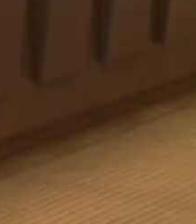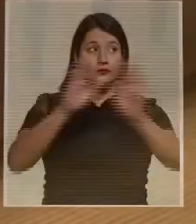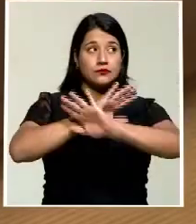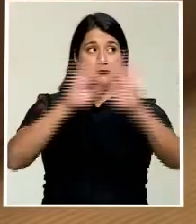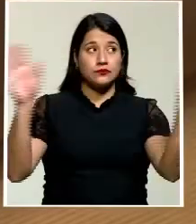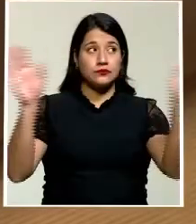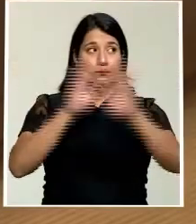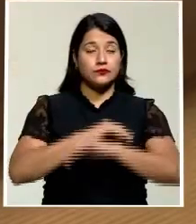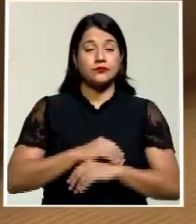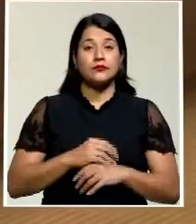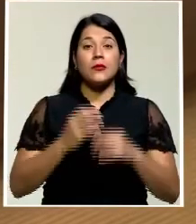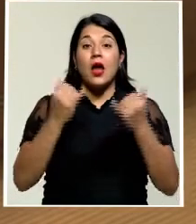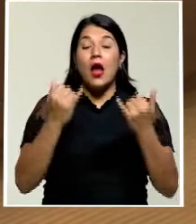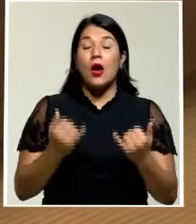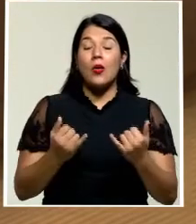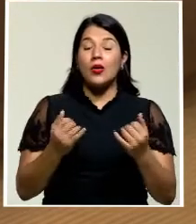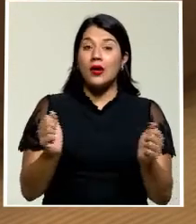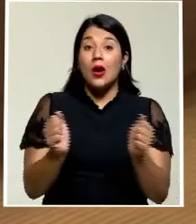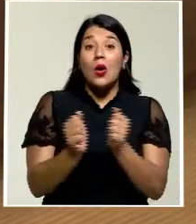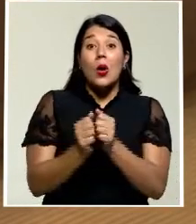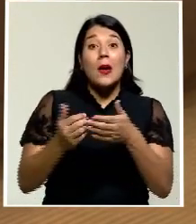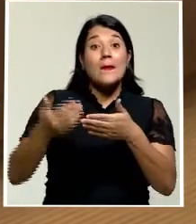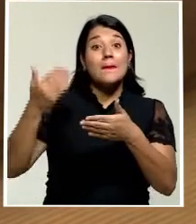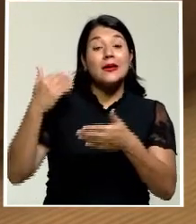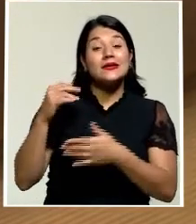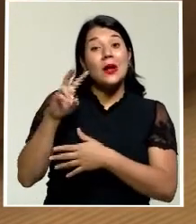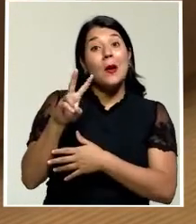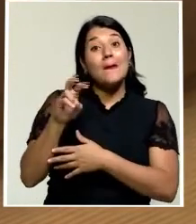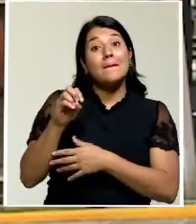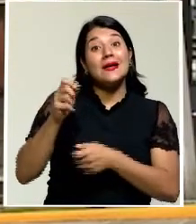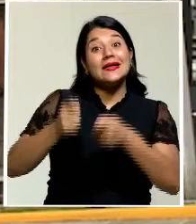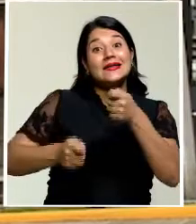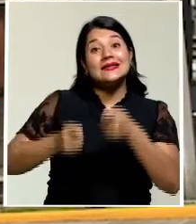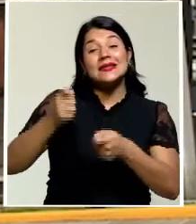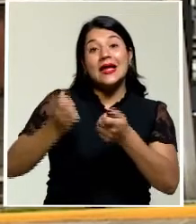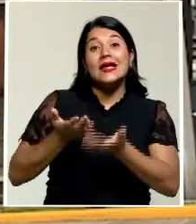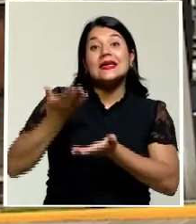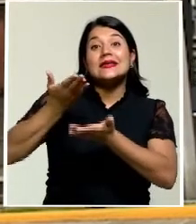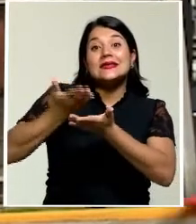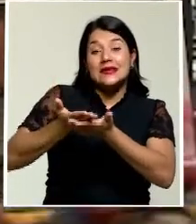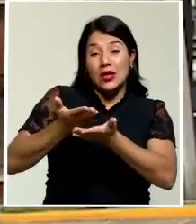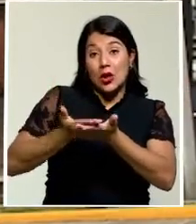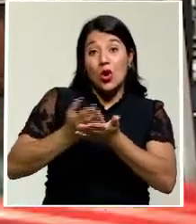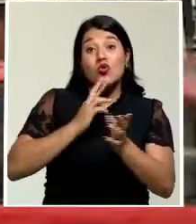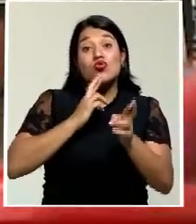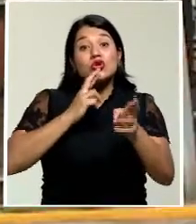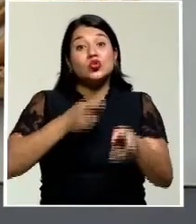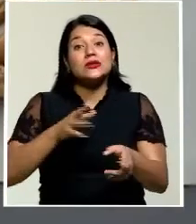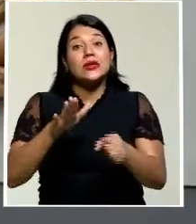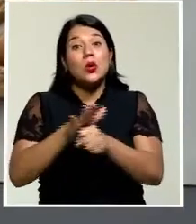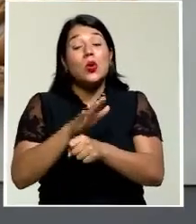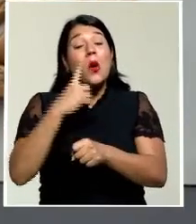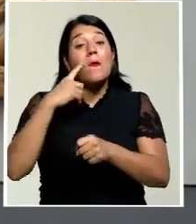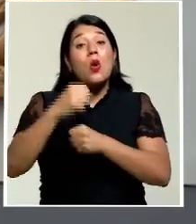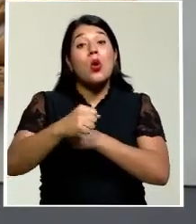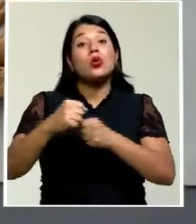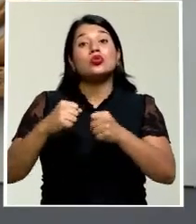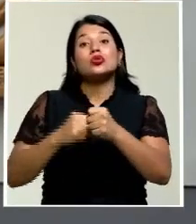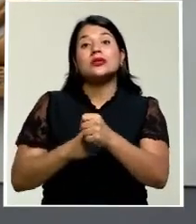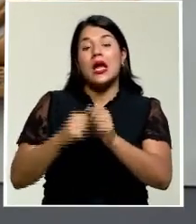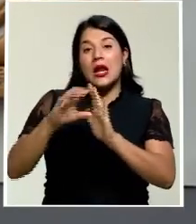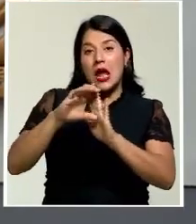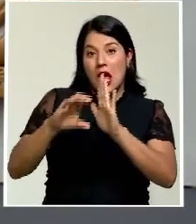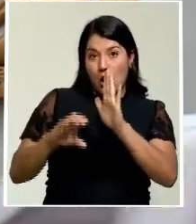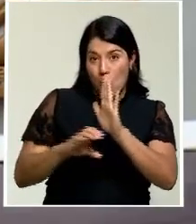empleo público. Esto luego de que el pasado 20 de septiembre llegara el voto completo de la sala constitucional a la consulta que